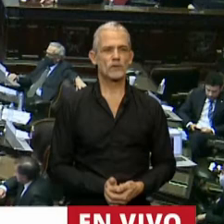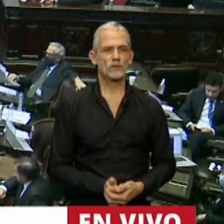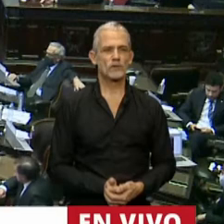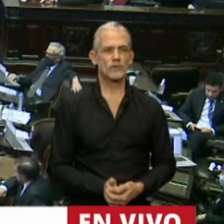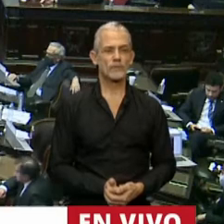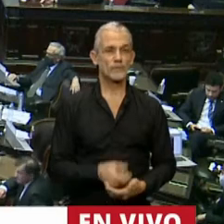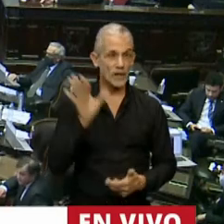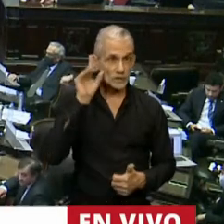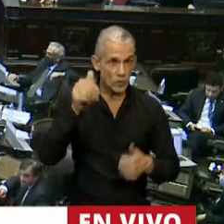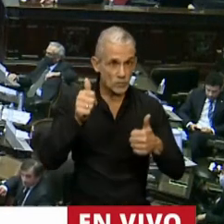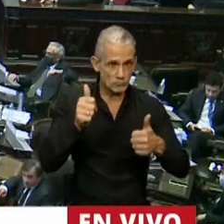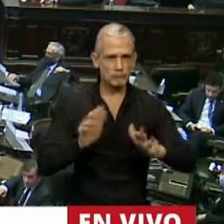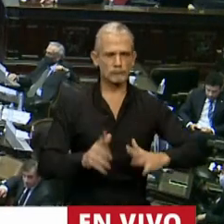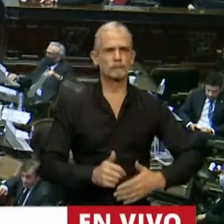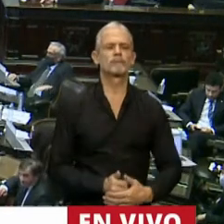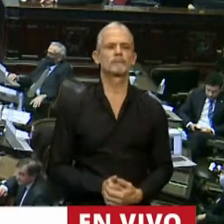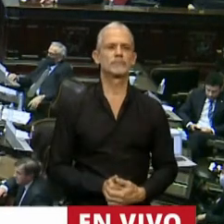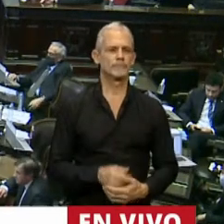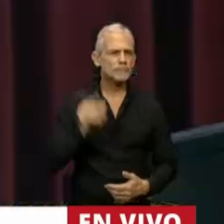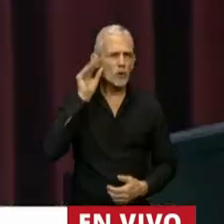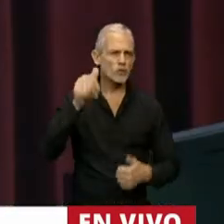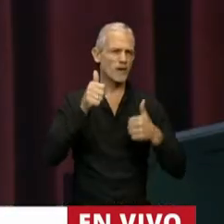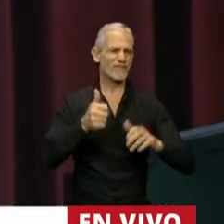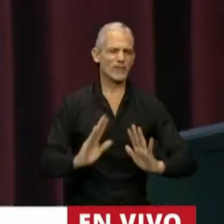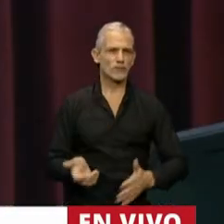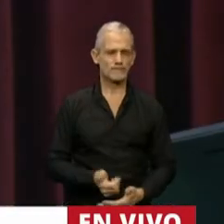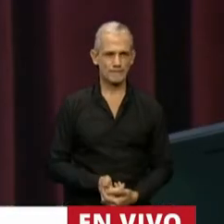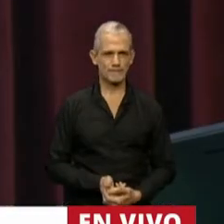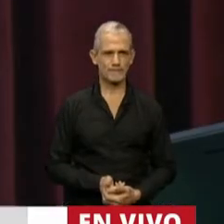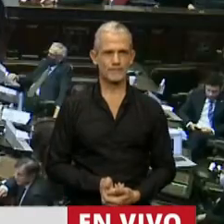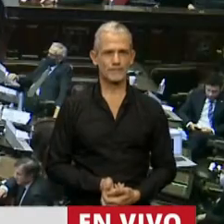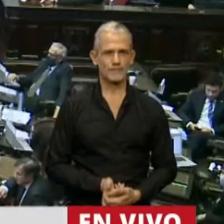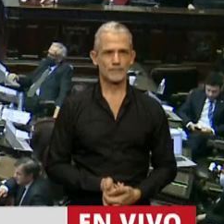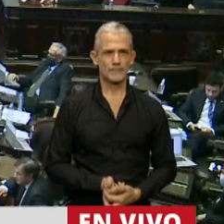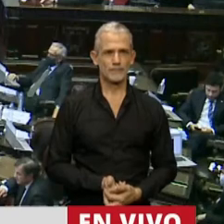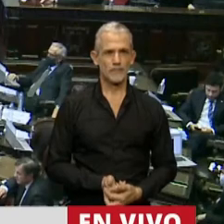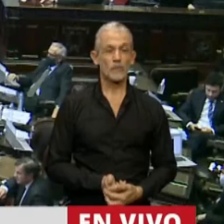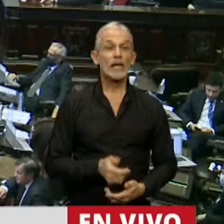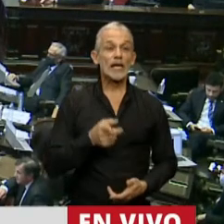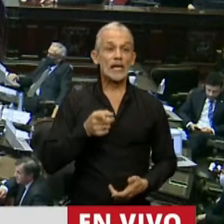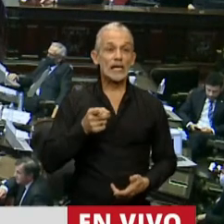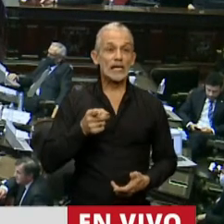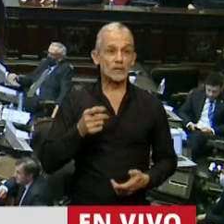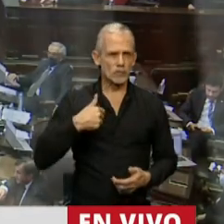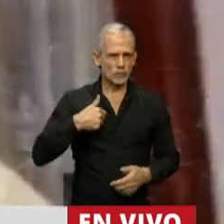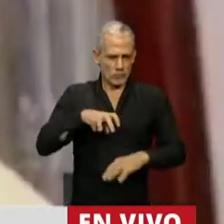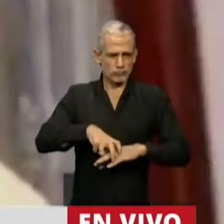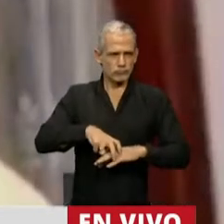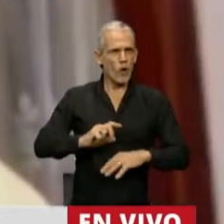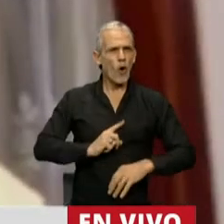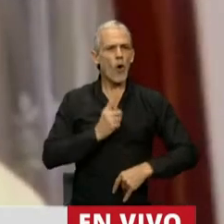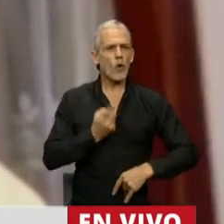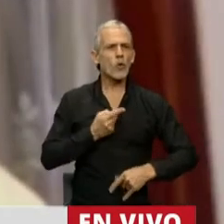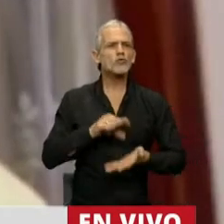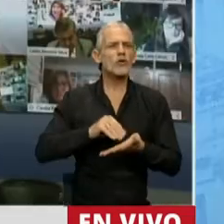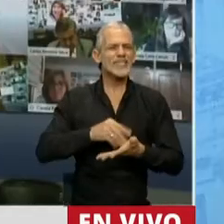Se escucha bien, gracias, señor presidente. Bueno, desde esta banca represento con mucho orgullo